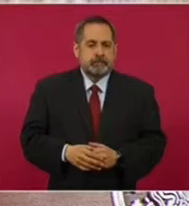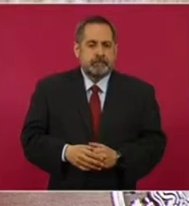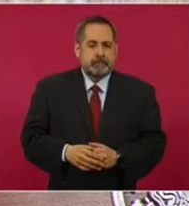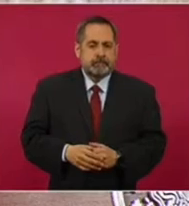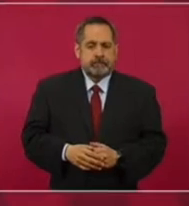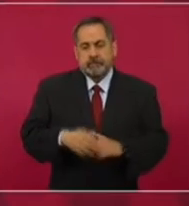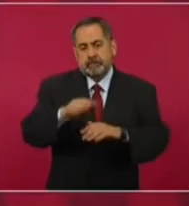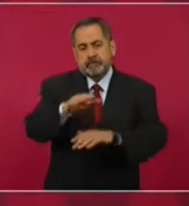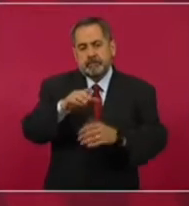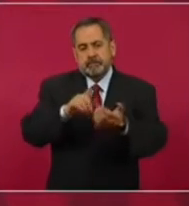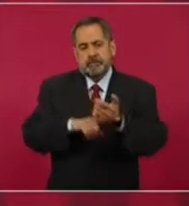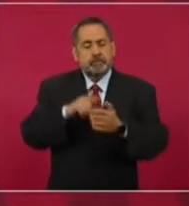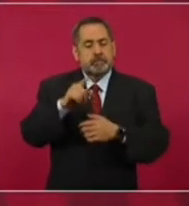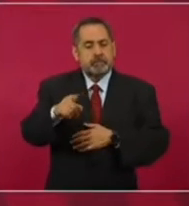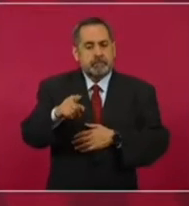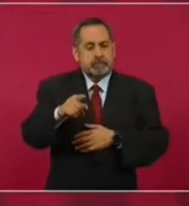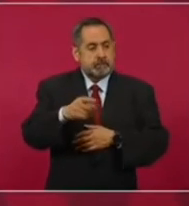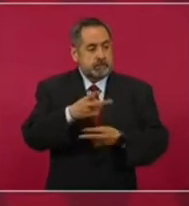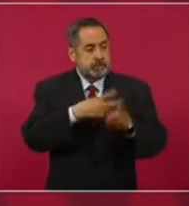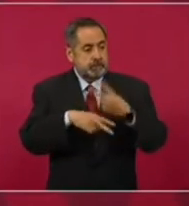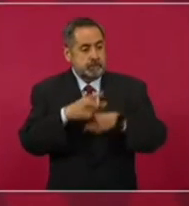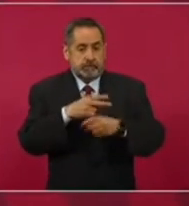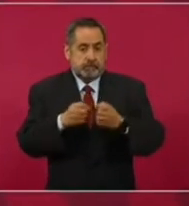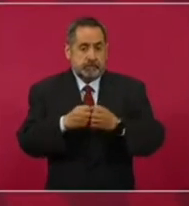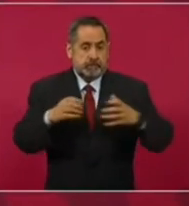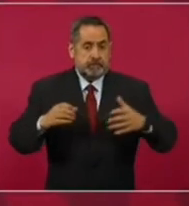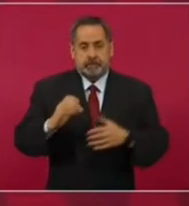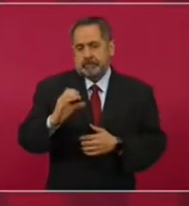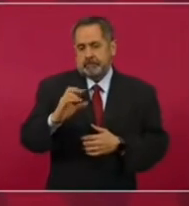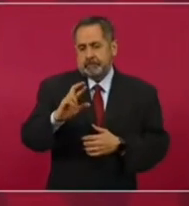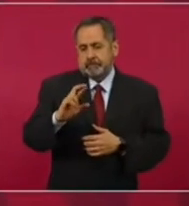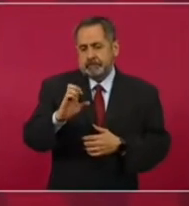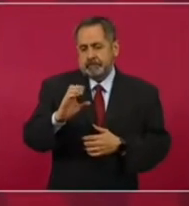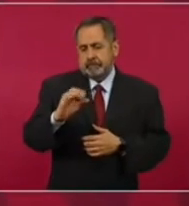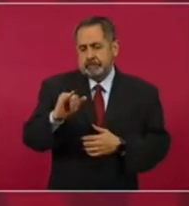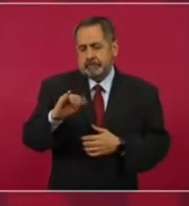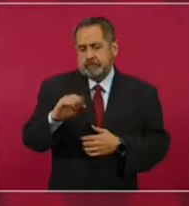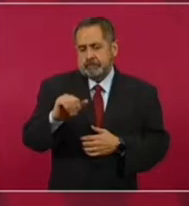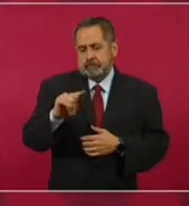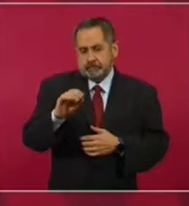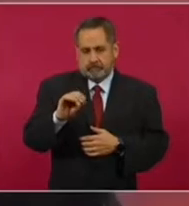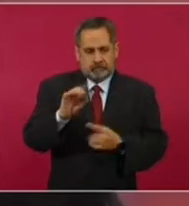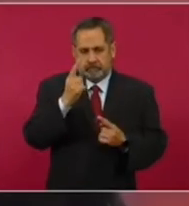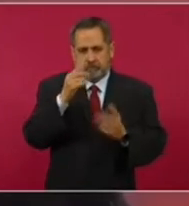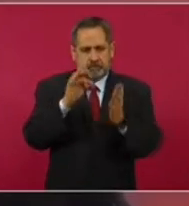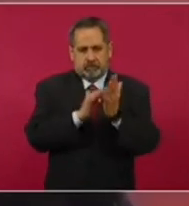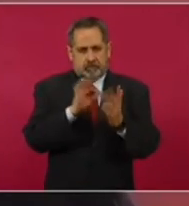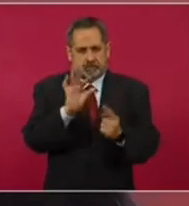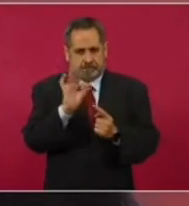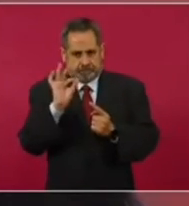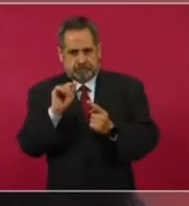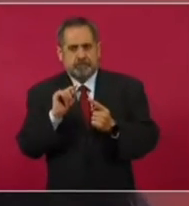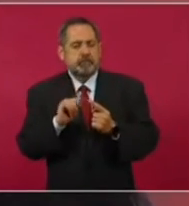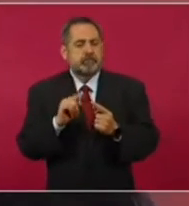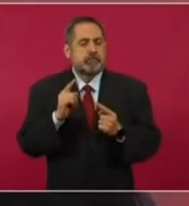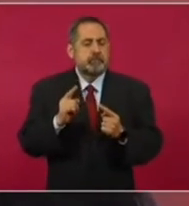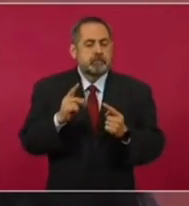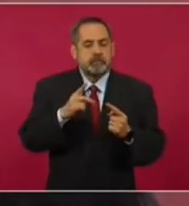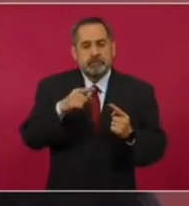En el caso del crecimiento a secas debe de